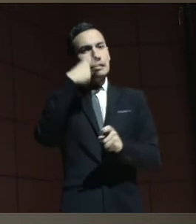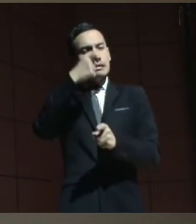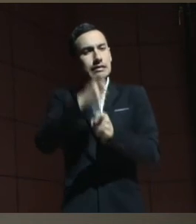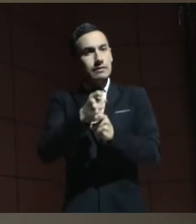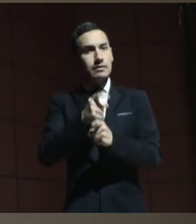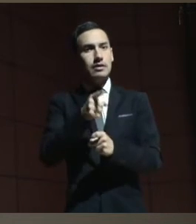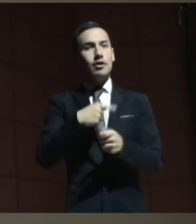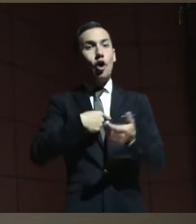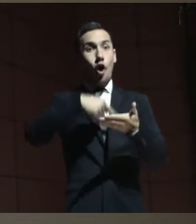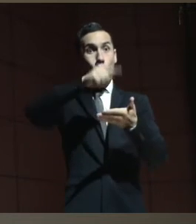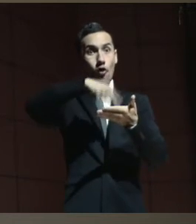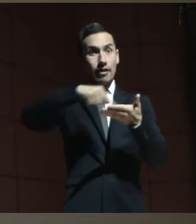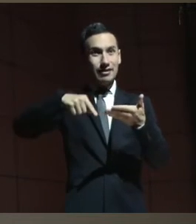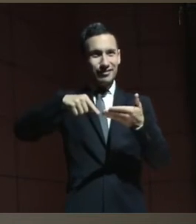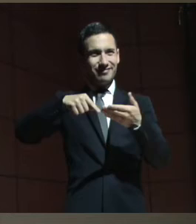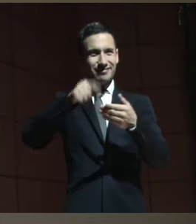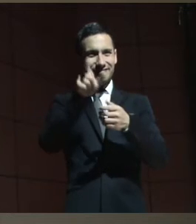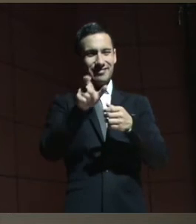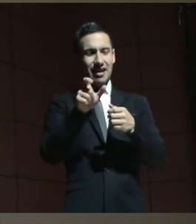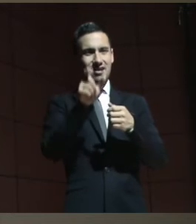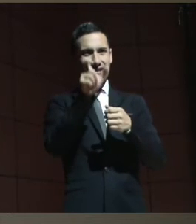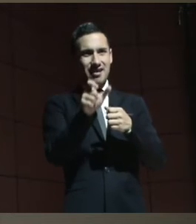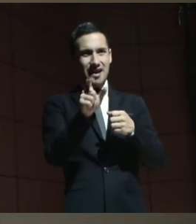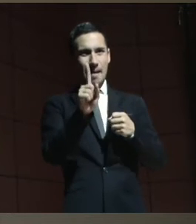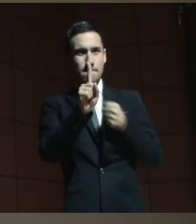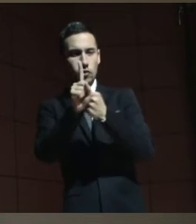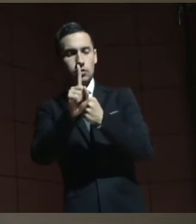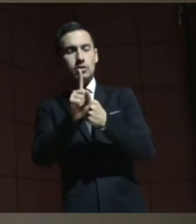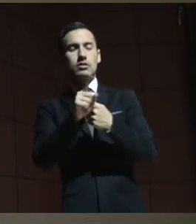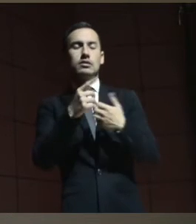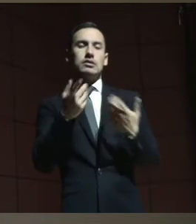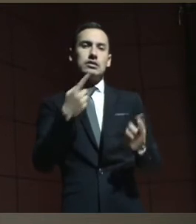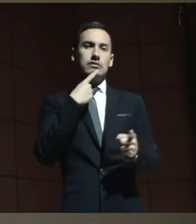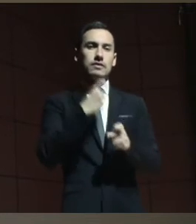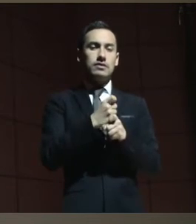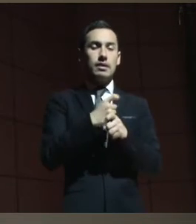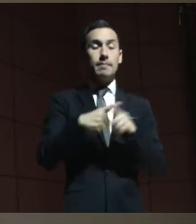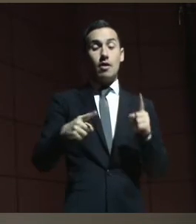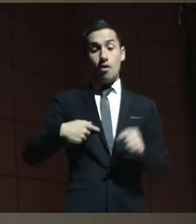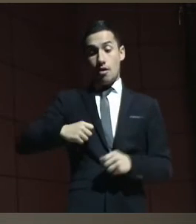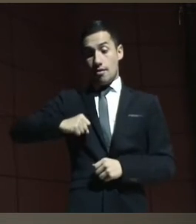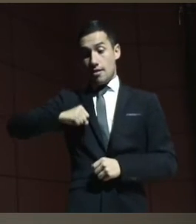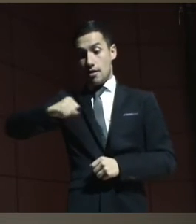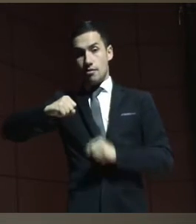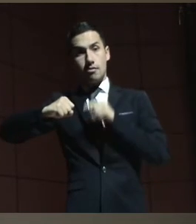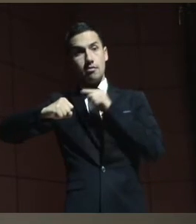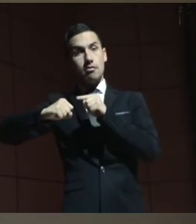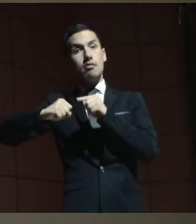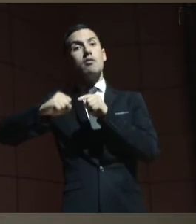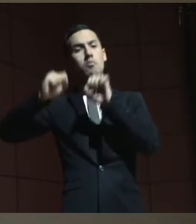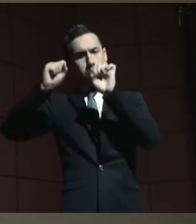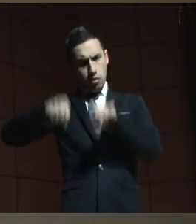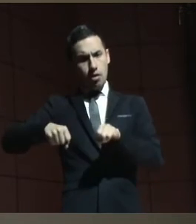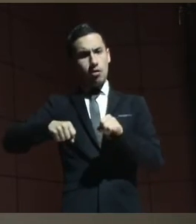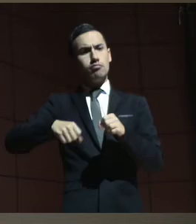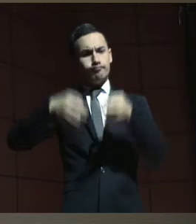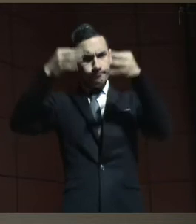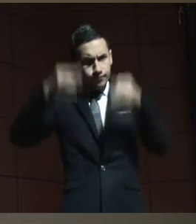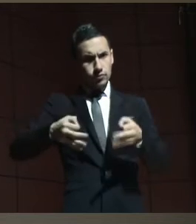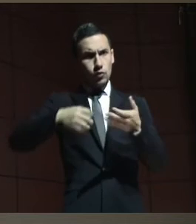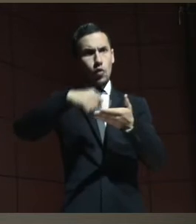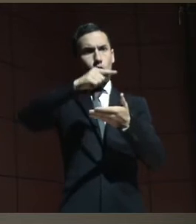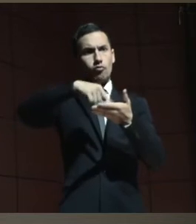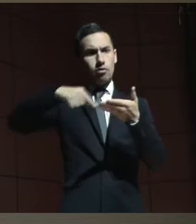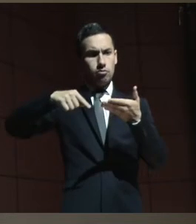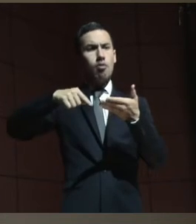contratación es una cuestión compleja. Pero las armas del derecho pueden asegurar cualquier tipo de contrato que